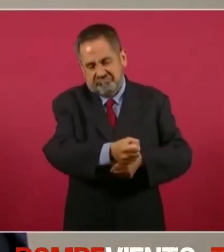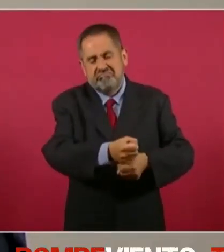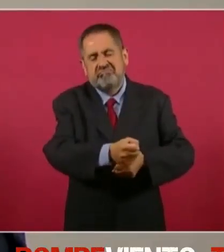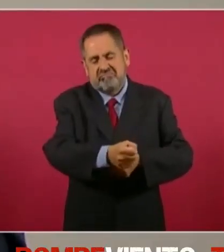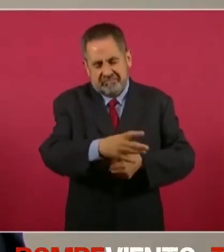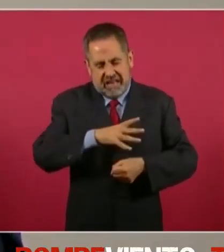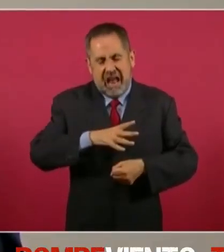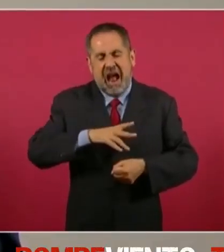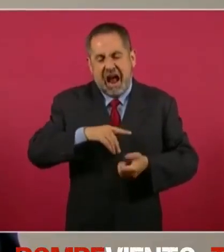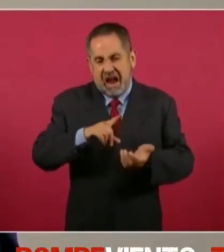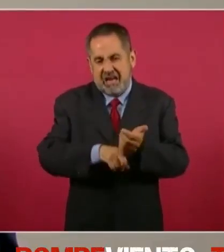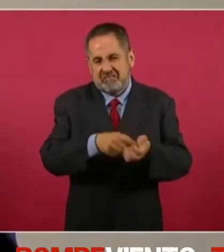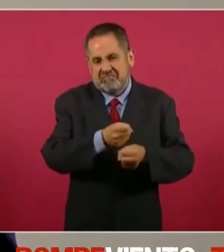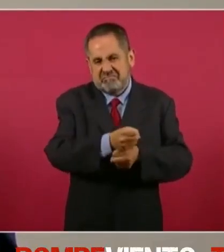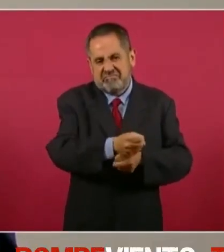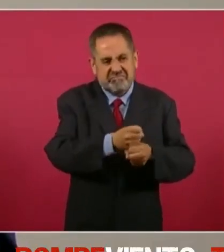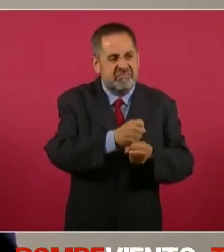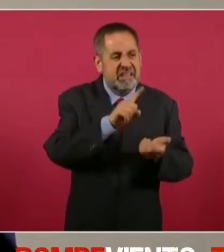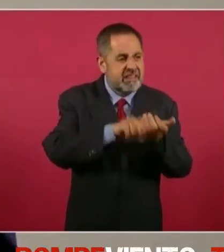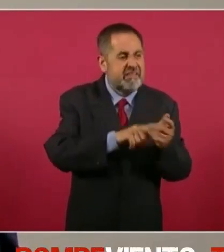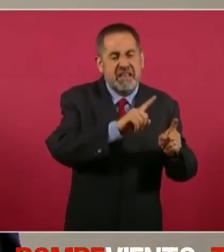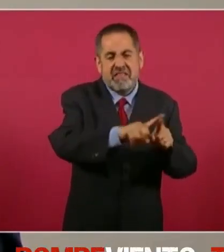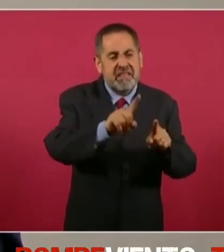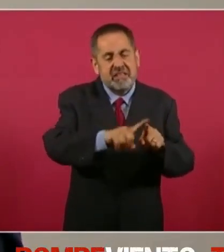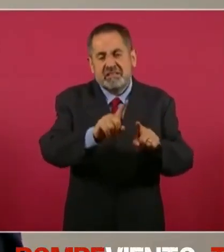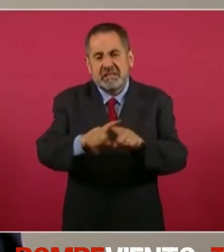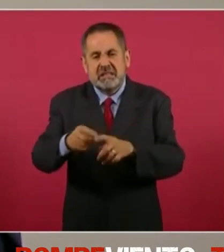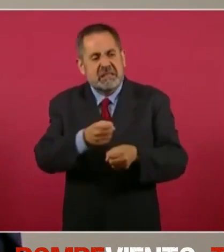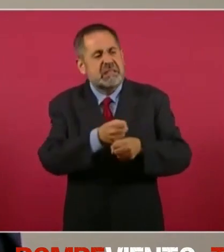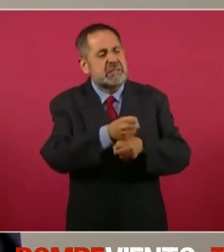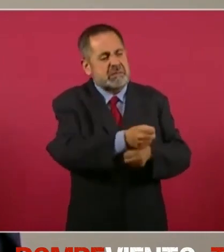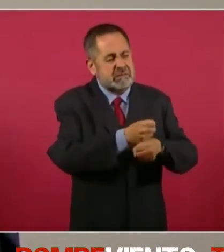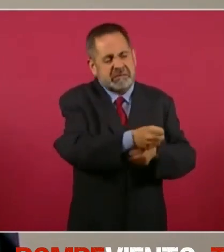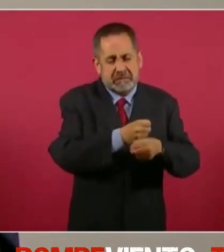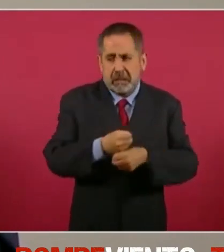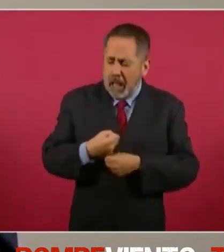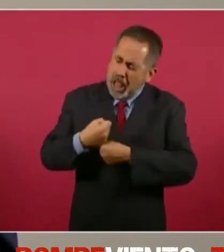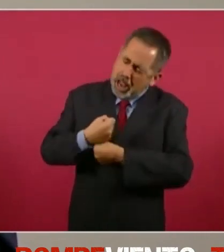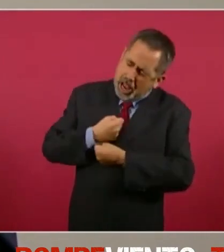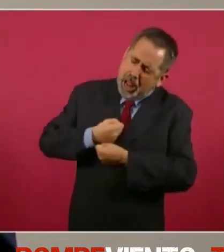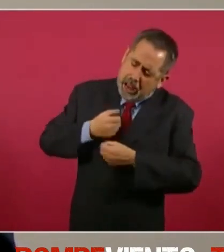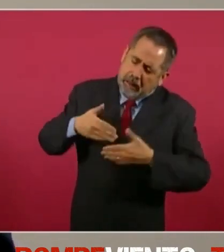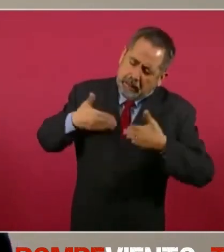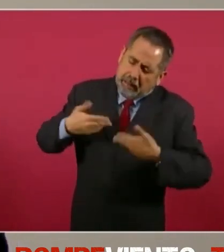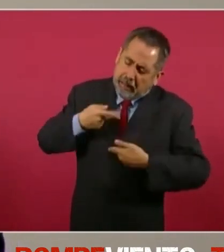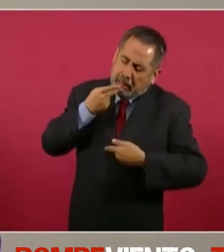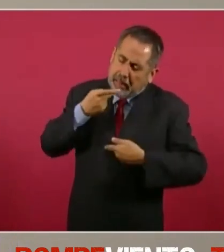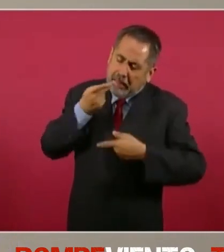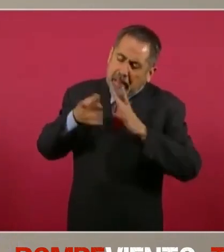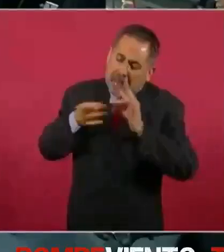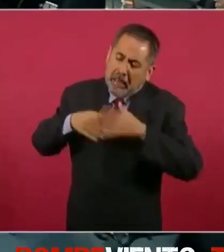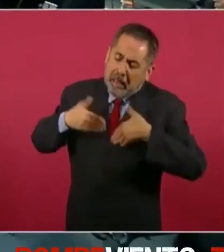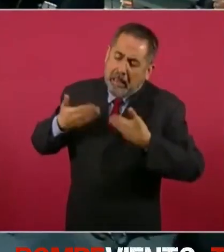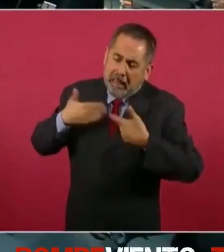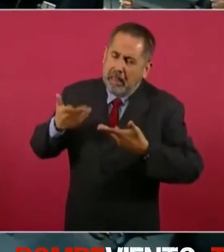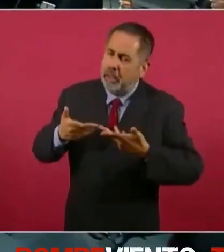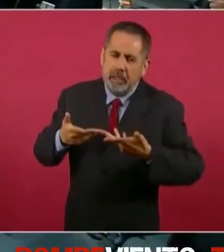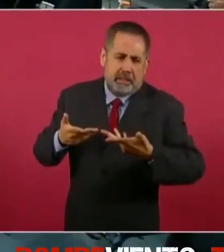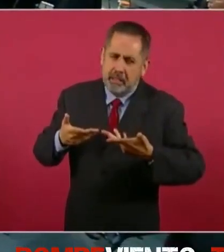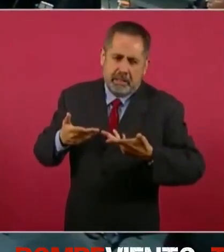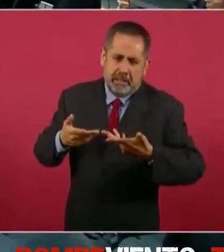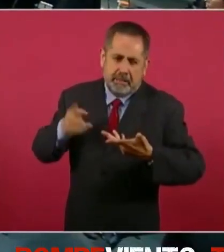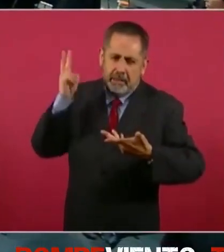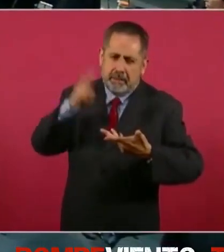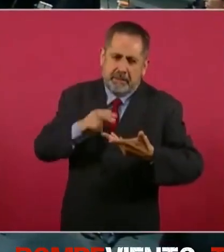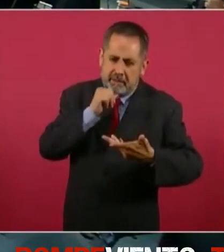sometidos diversas personas para obtener las confesiones que fueron la base de la verdad histórica, así como los